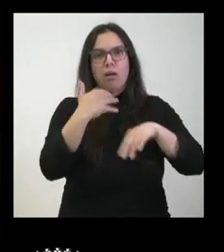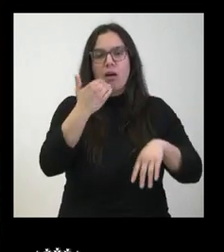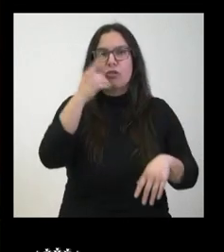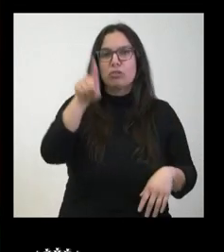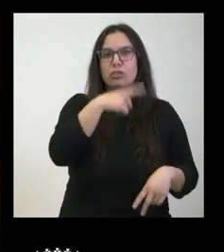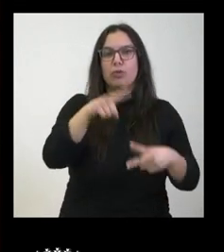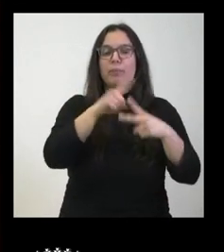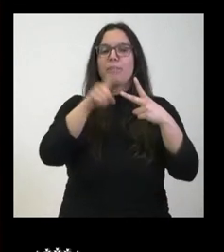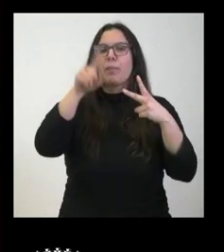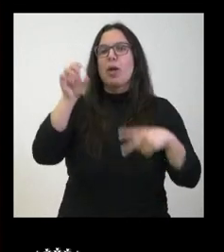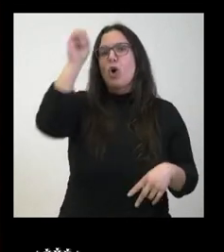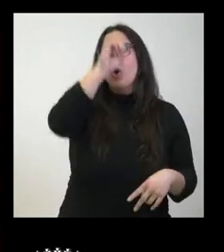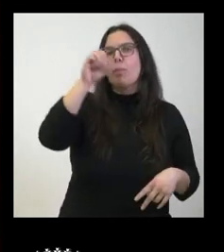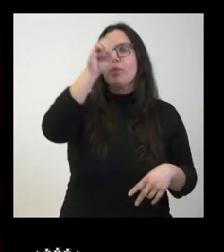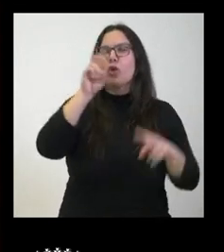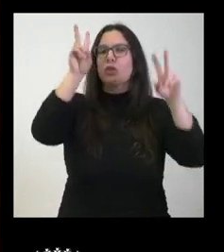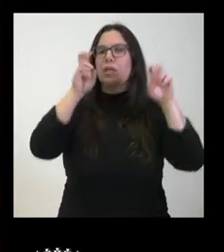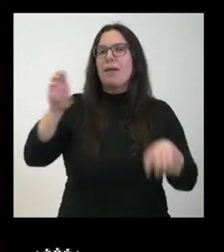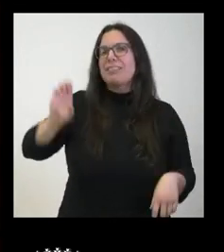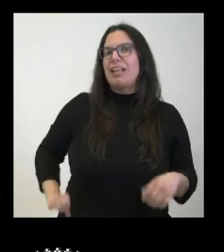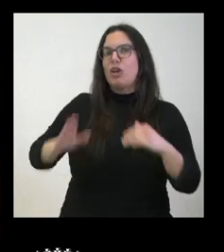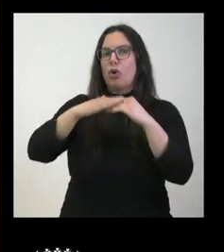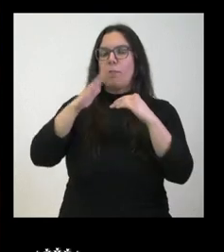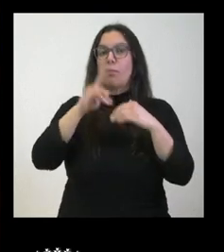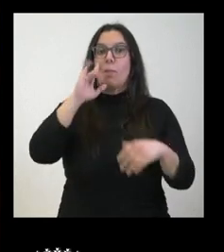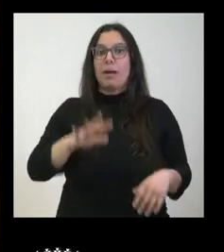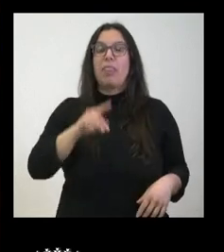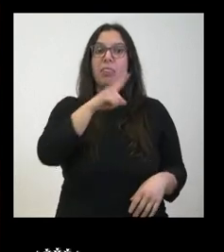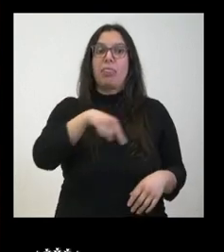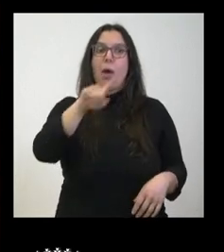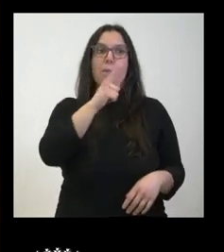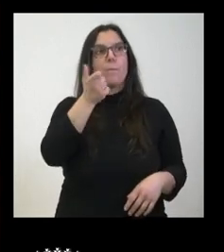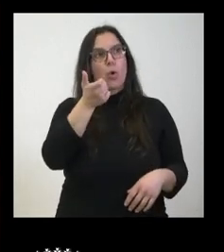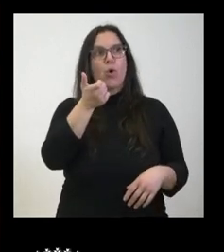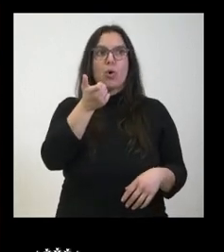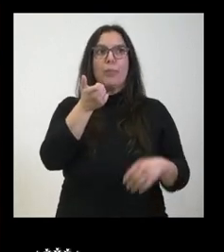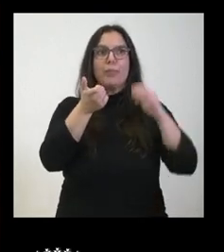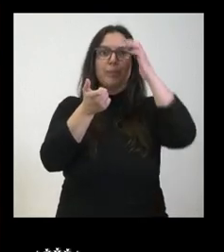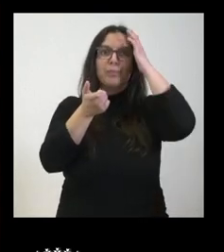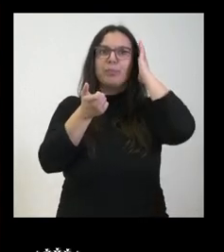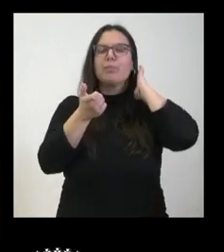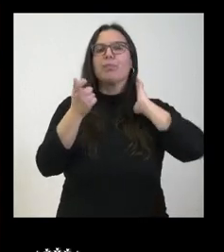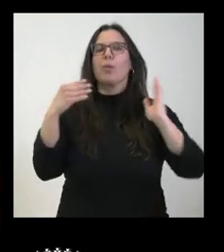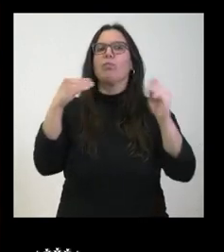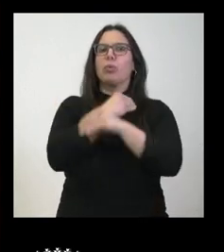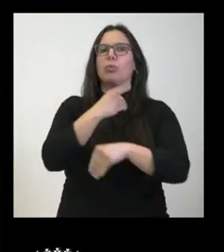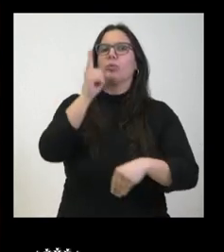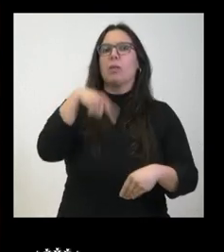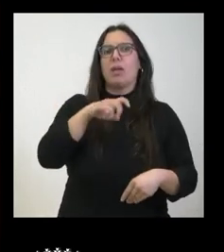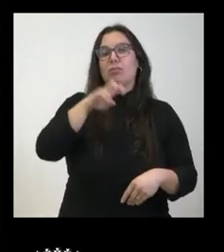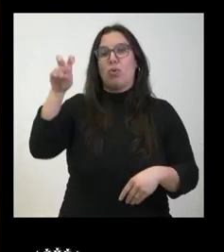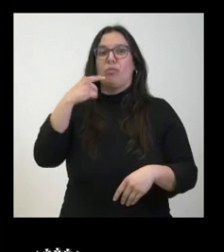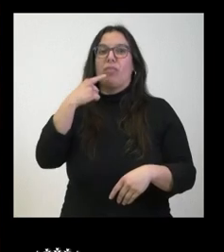valoración que hace del salario mínimo interprofesional, ahí parece que están un poco con diferencias con lo que puedan decir